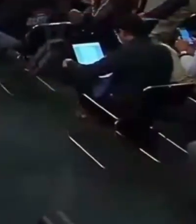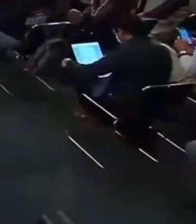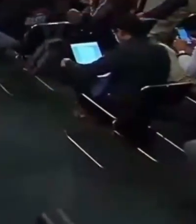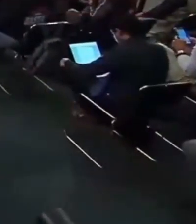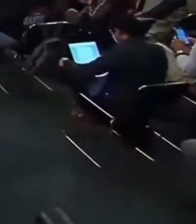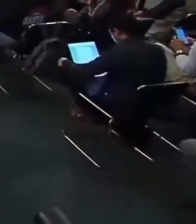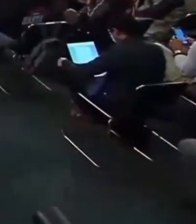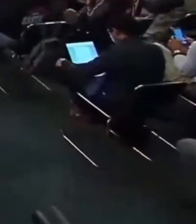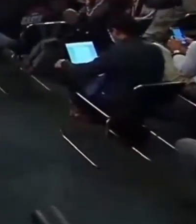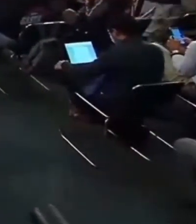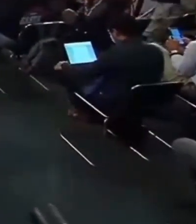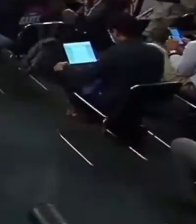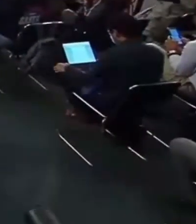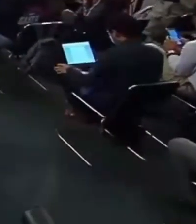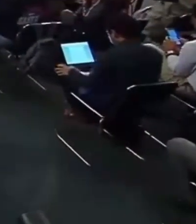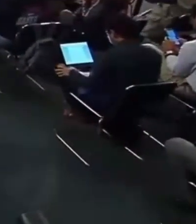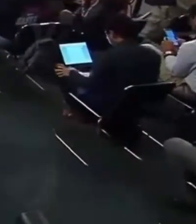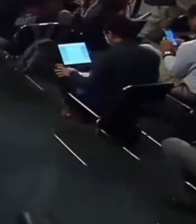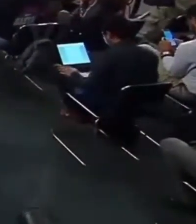gobiernos